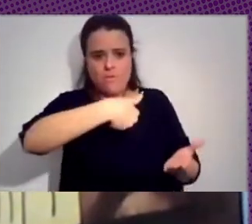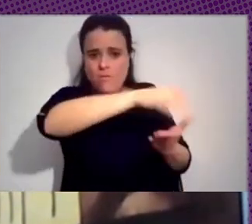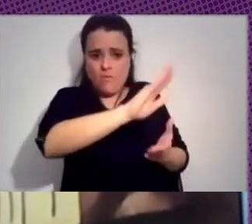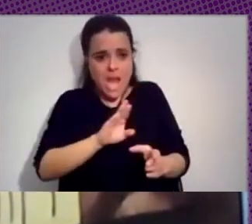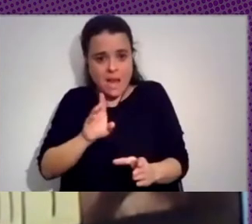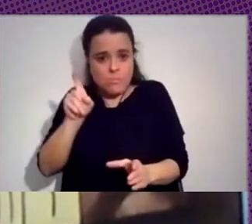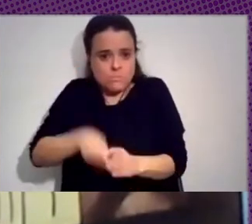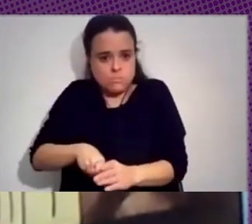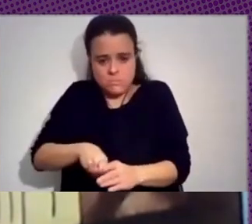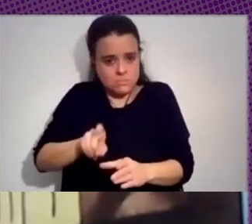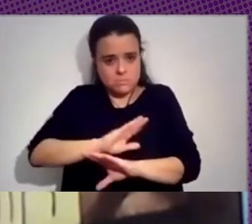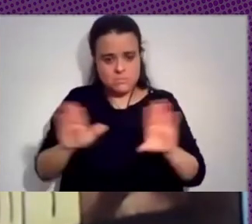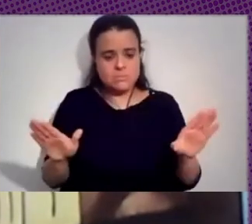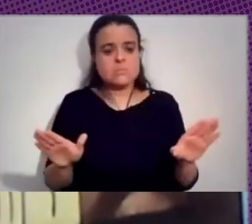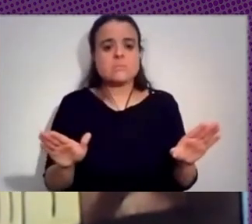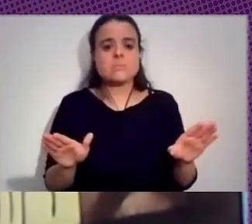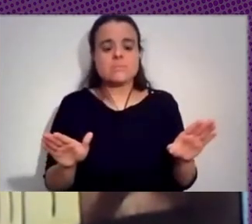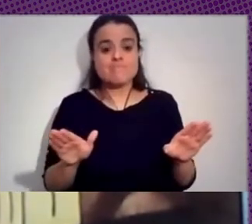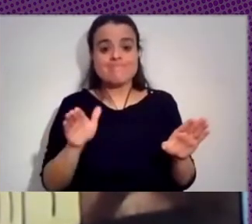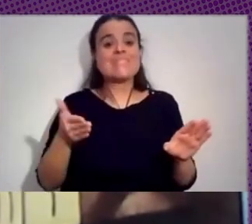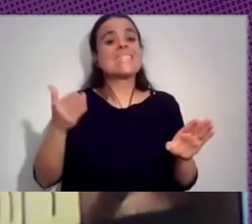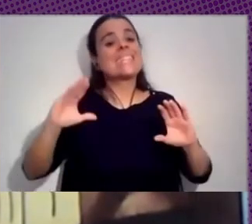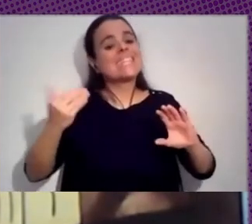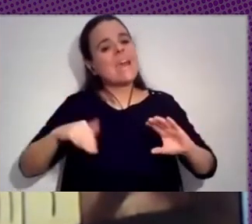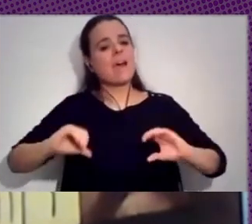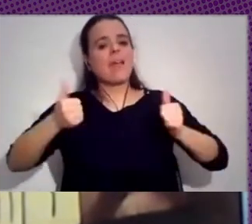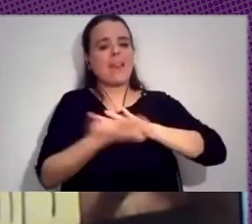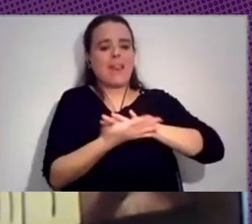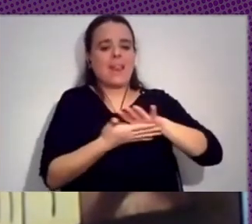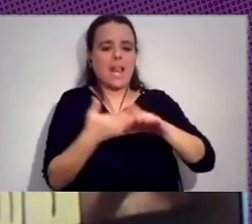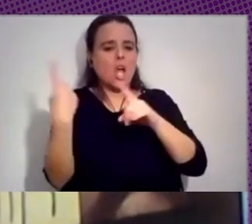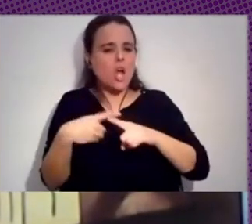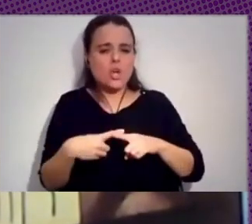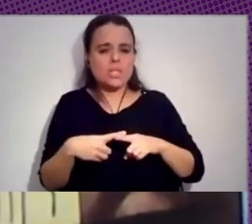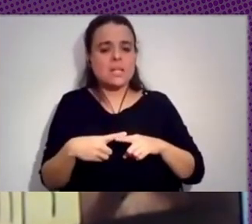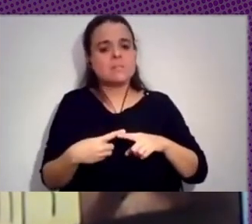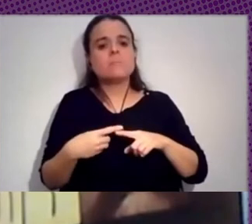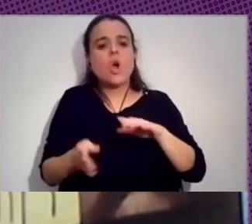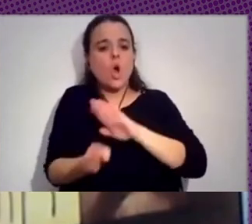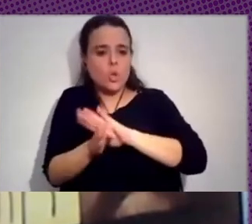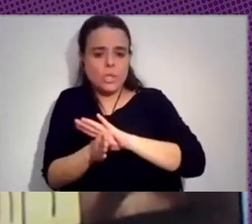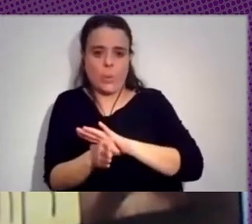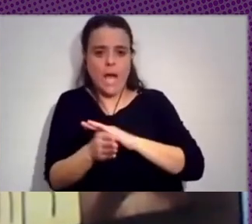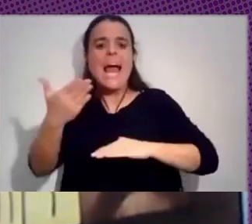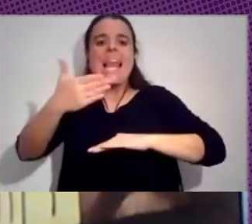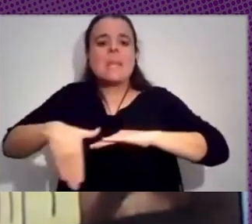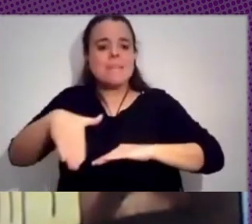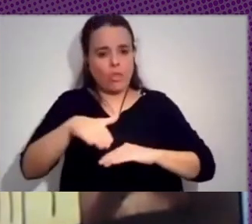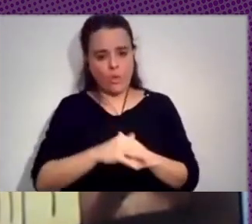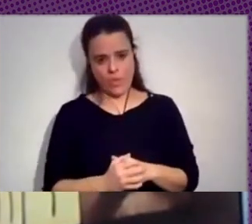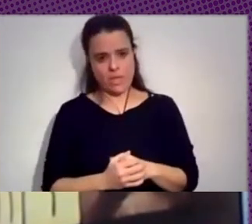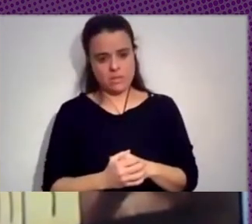planteó mucho de lo que hoy se sigue planteando. ¿Cuál es el límite? ¿Qué hacemos con el discurso intolerante?